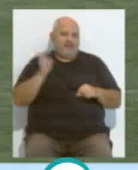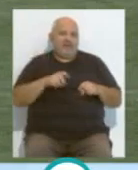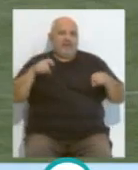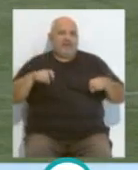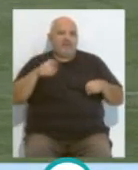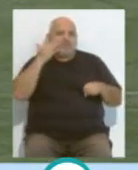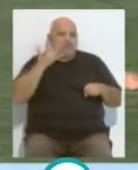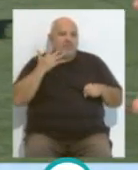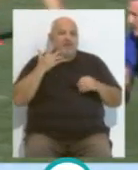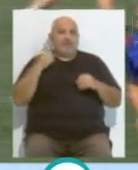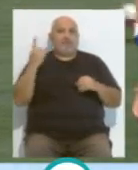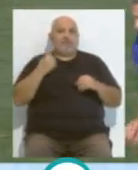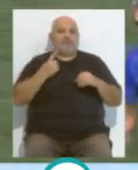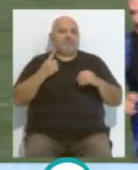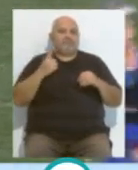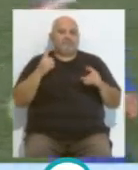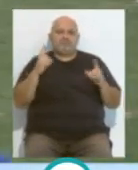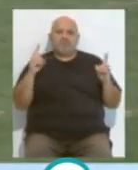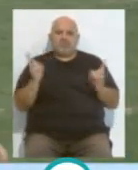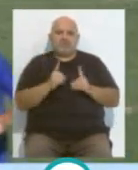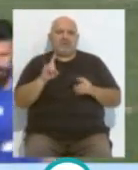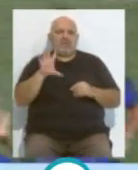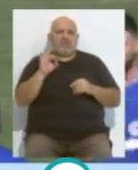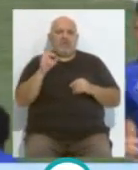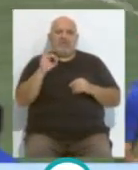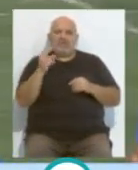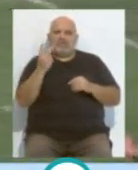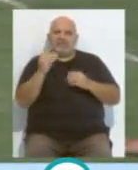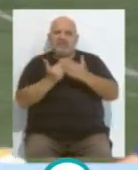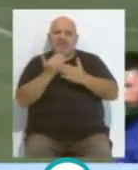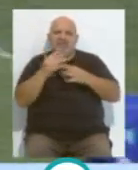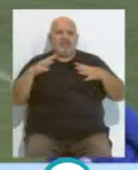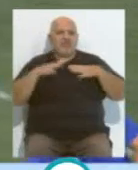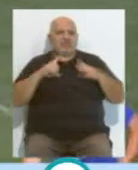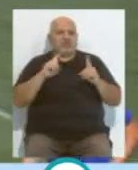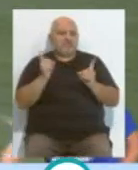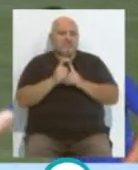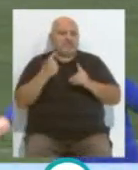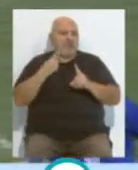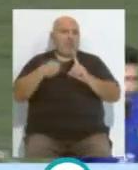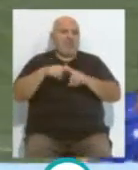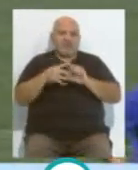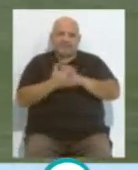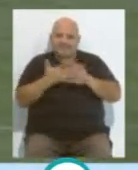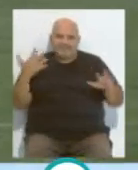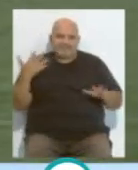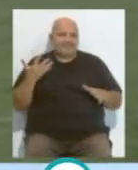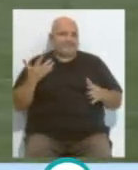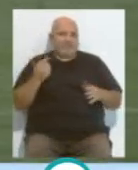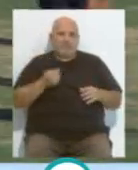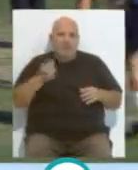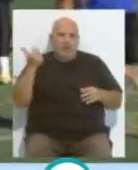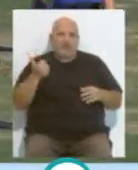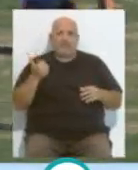descanso después del ascenso, fueron creo que 15, 20 días o 10 días de vacaciones y ya tuvieron que volver. Fue una temporada